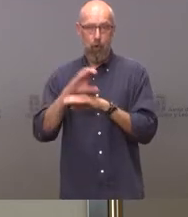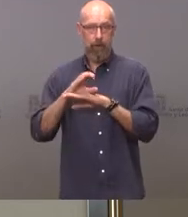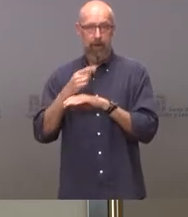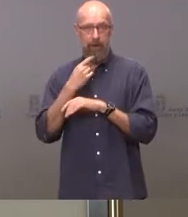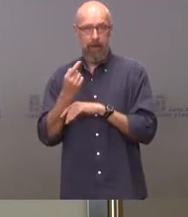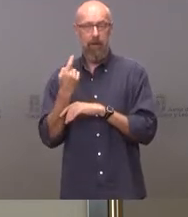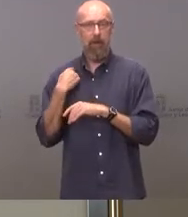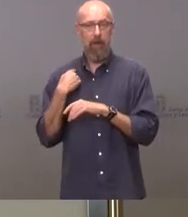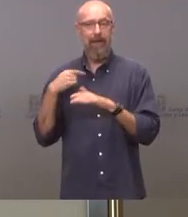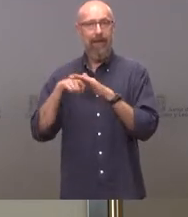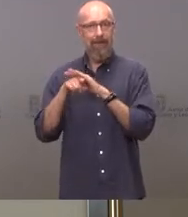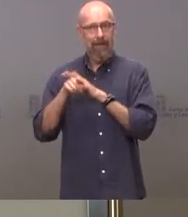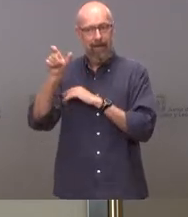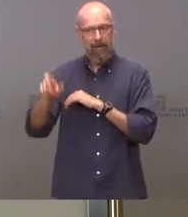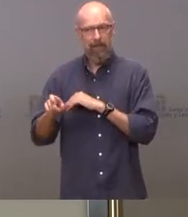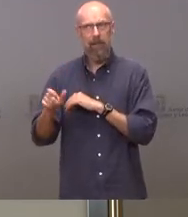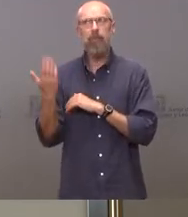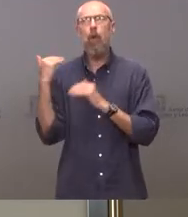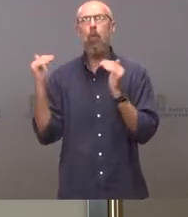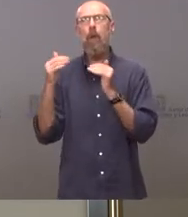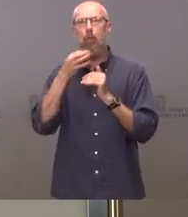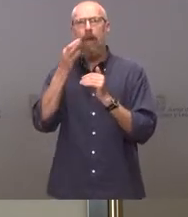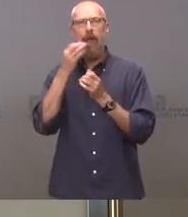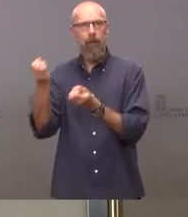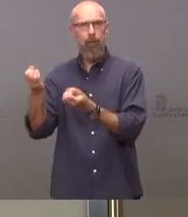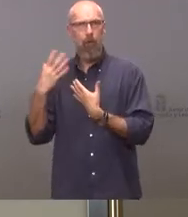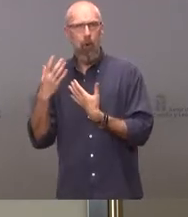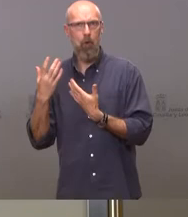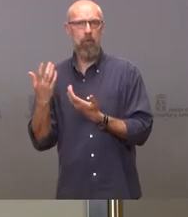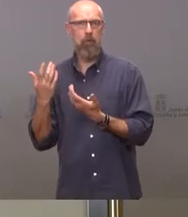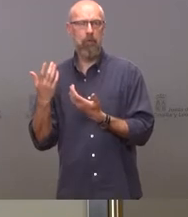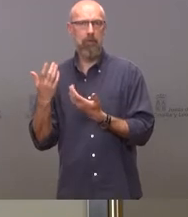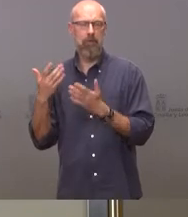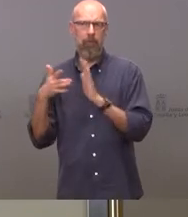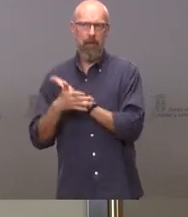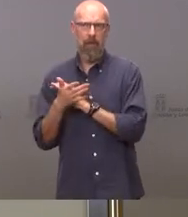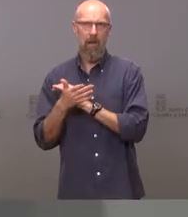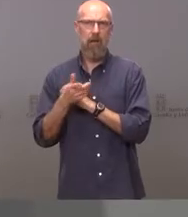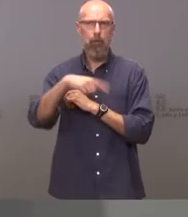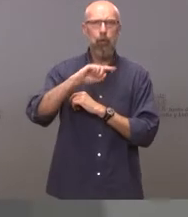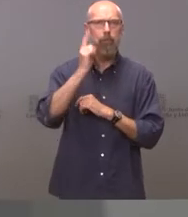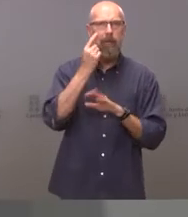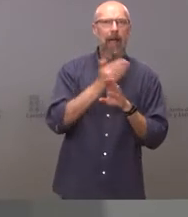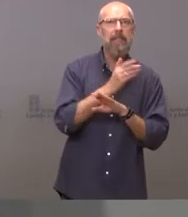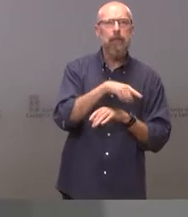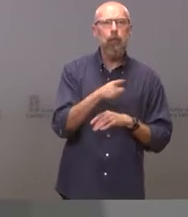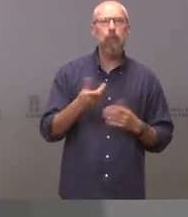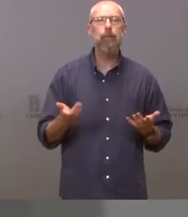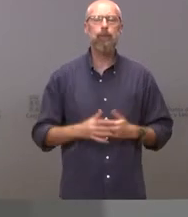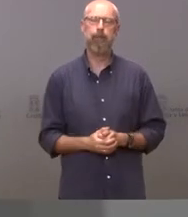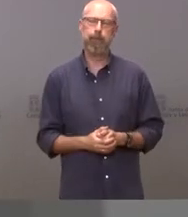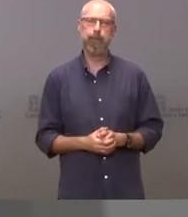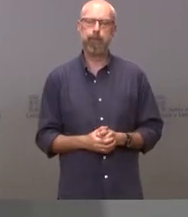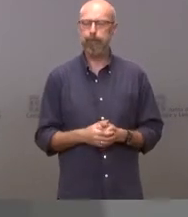mitad de él la informó el jueves por la tarde no sé cuándo se enteró él si saben algo sobre el tema gracias bien